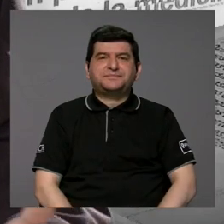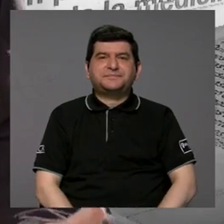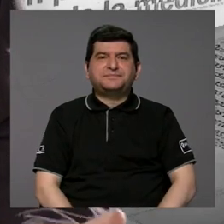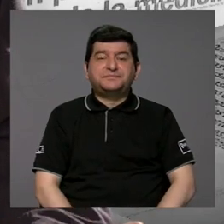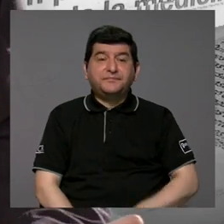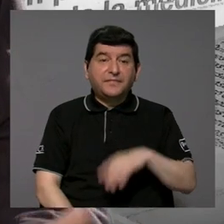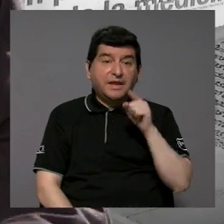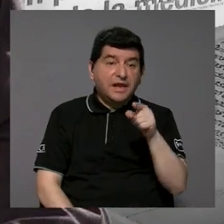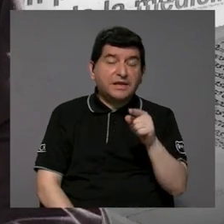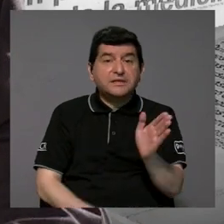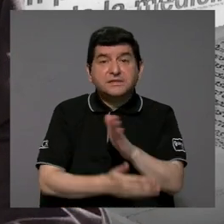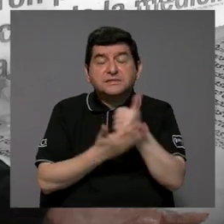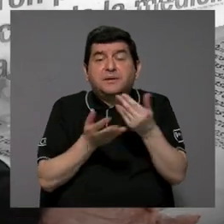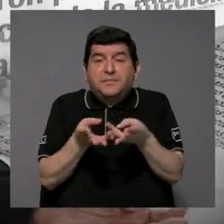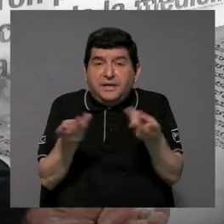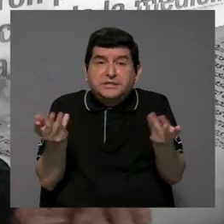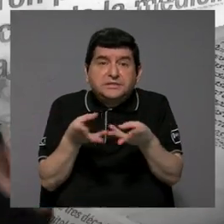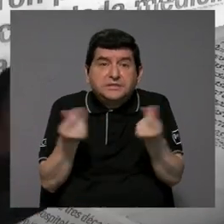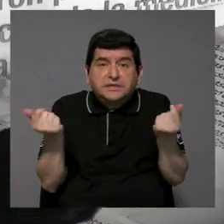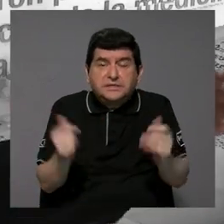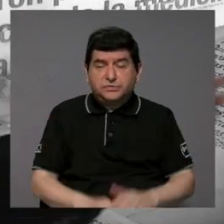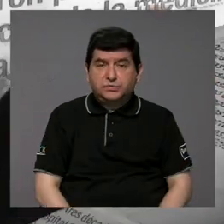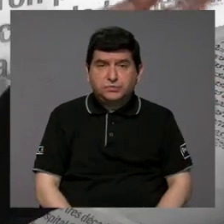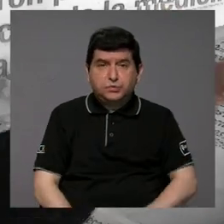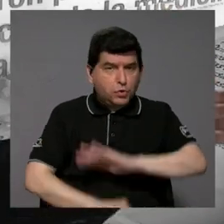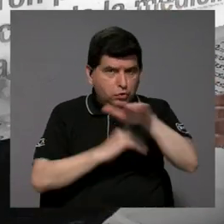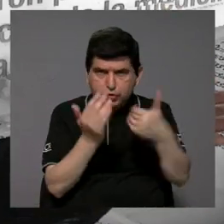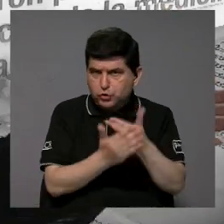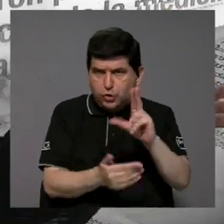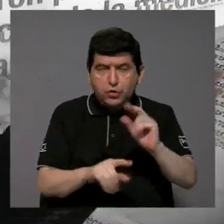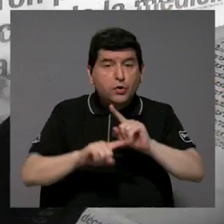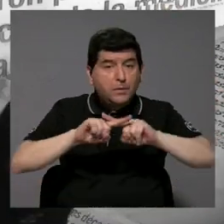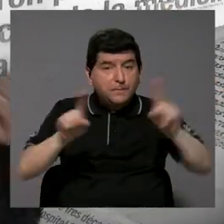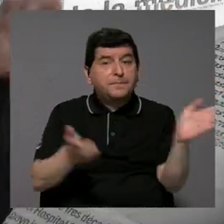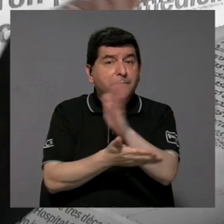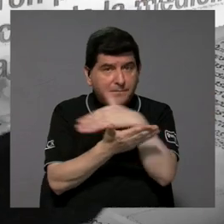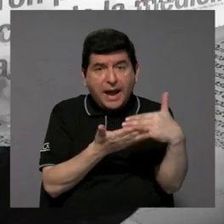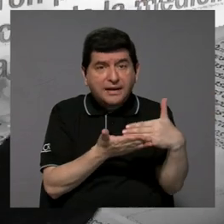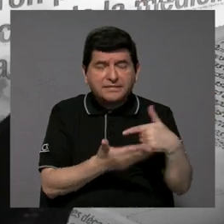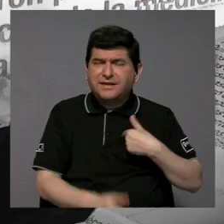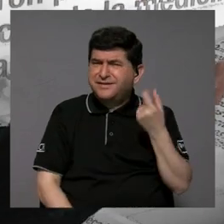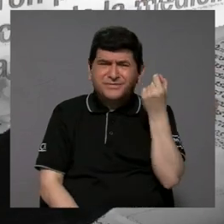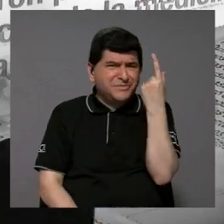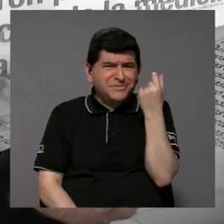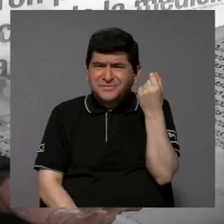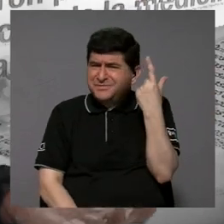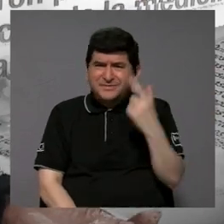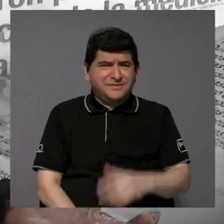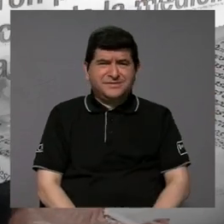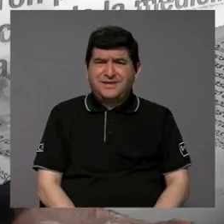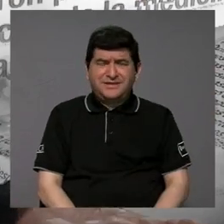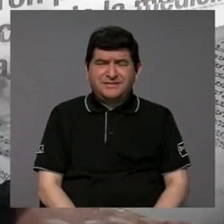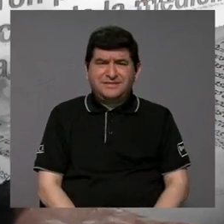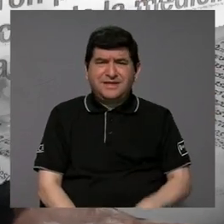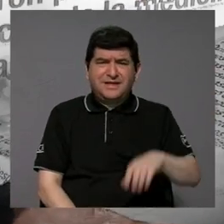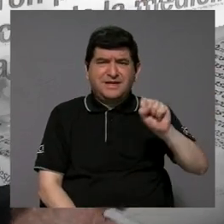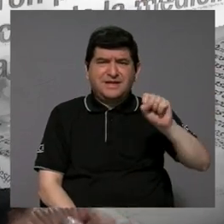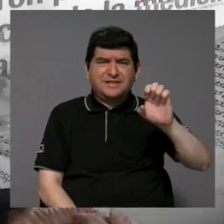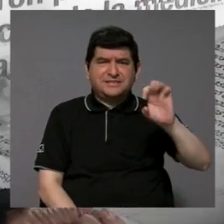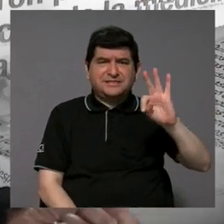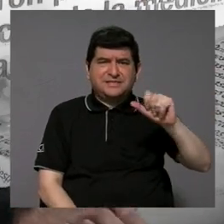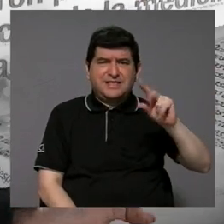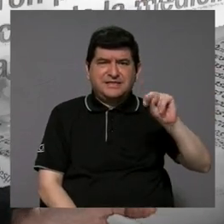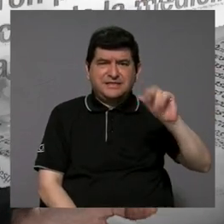bueno, ahí estaría una parte de la solución, o sea, no todo, pero sería una parte de la solución. Y uno no entiende por qué en CETENA,